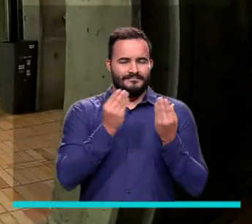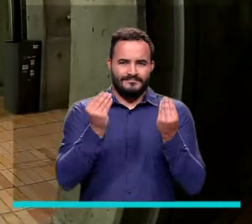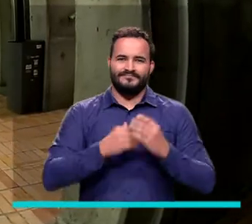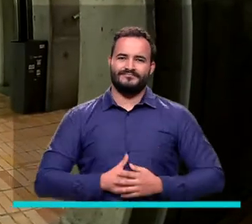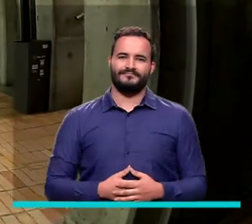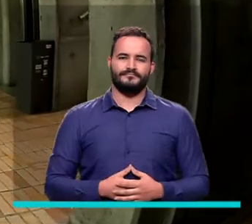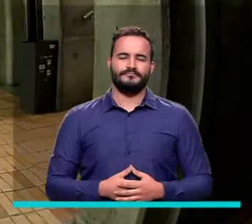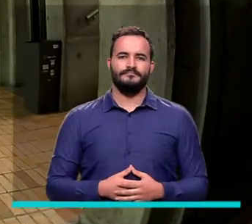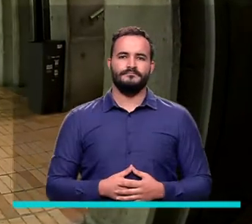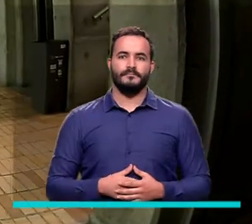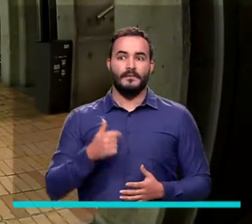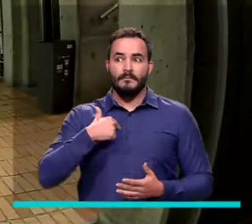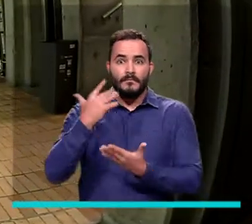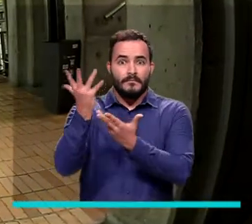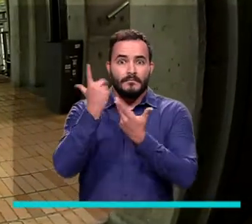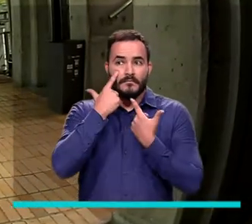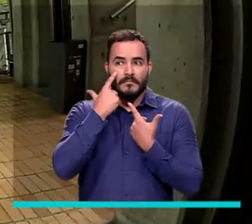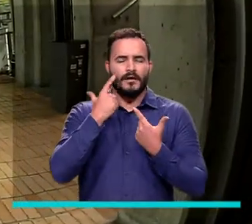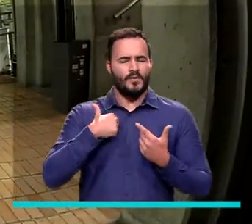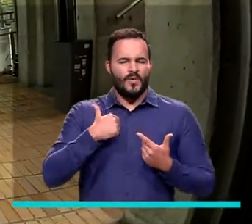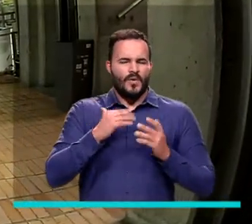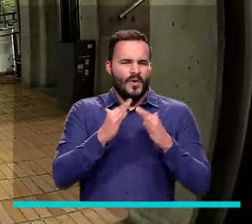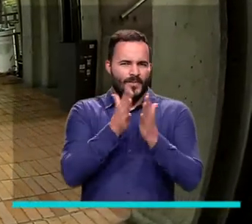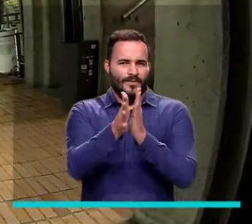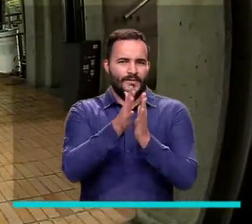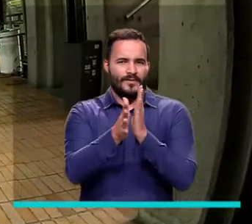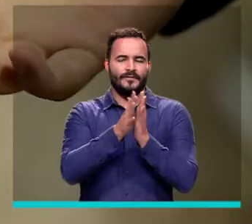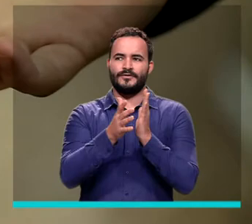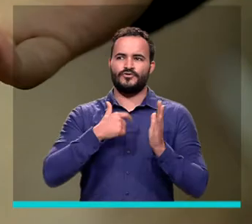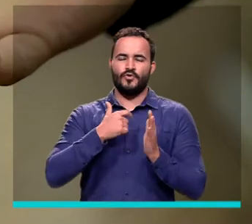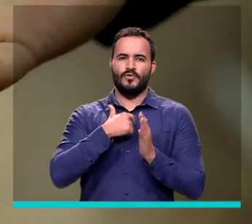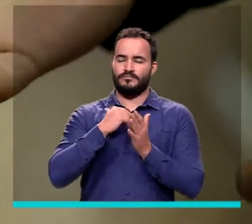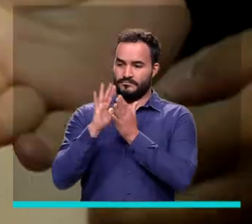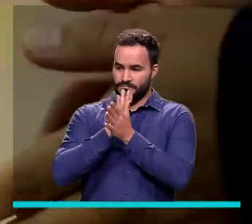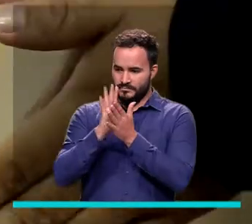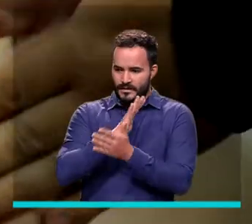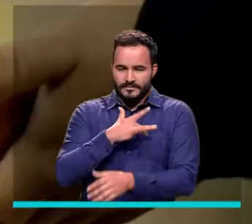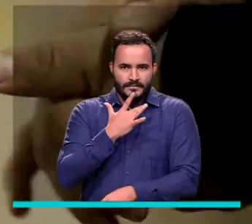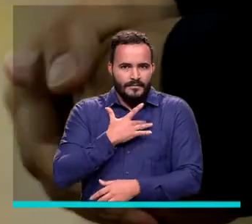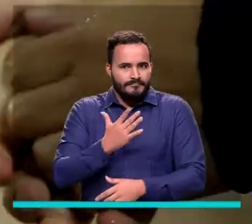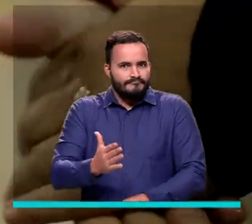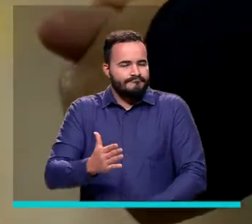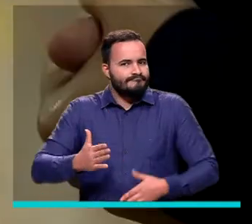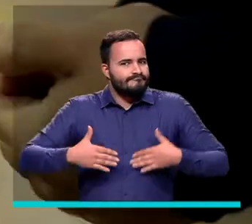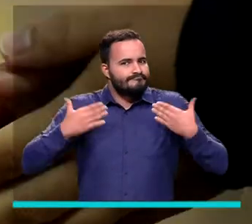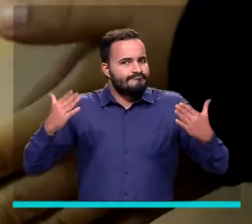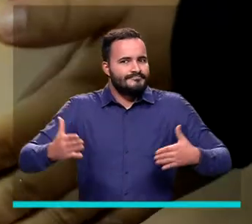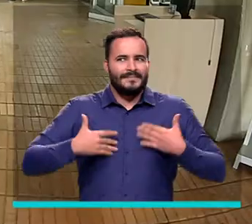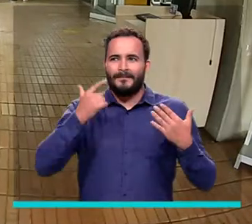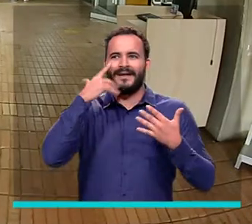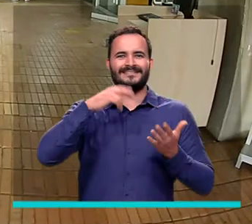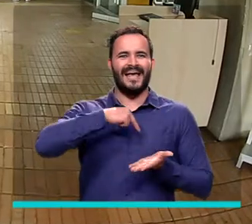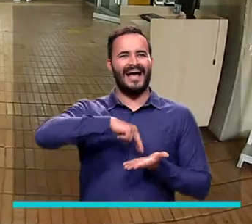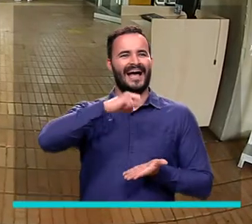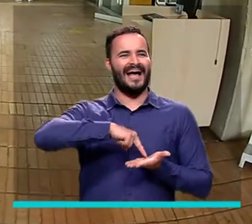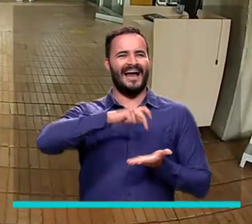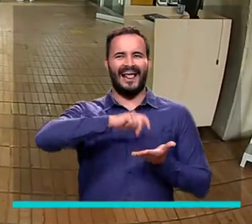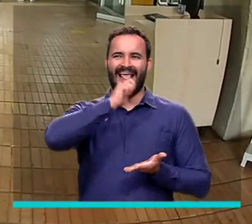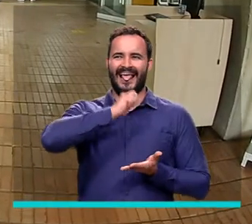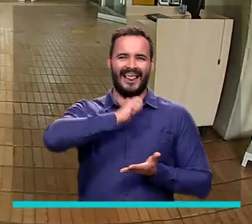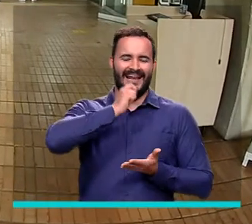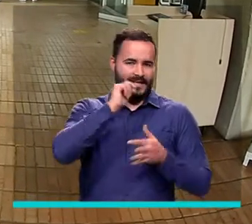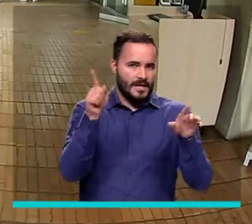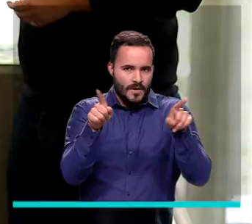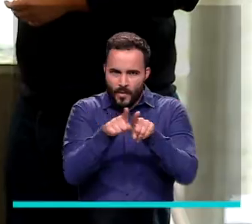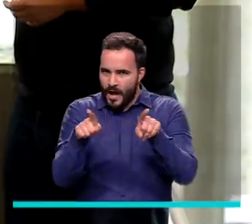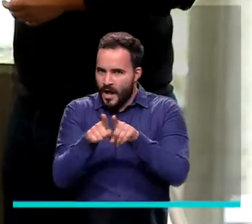Cuando me enteré, en mi caso fue la verdad como de alegría. Puedo decir que como niño en dulcería y